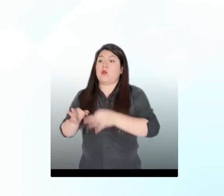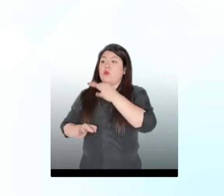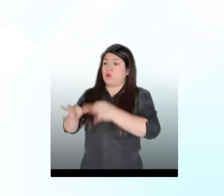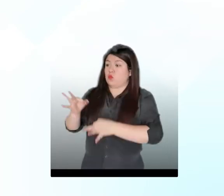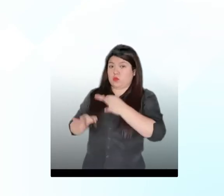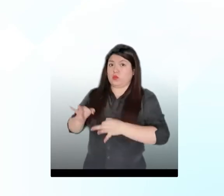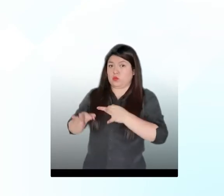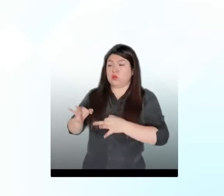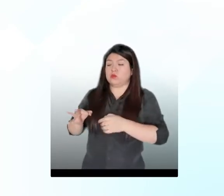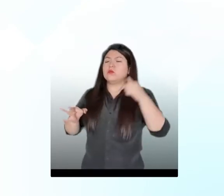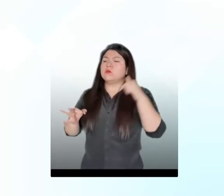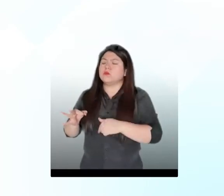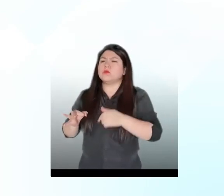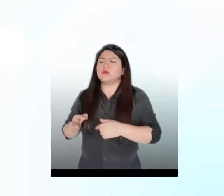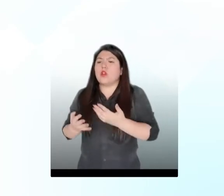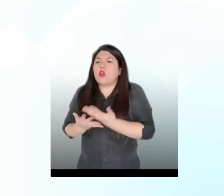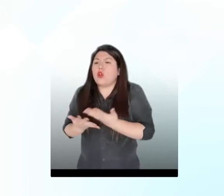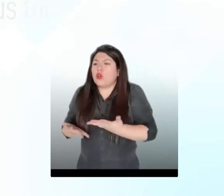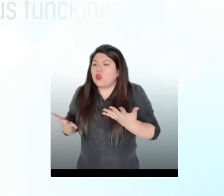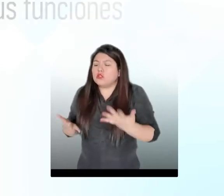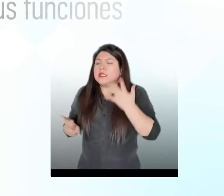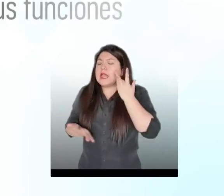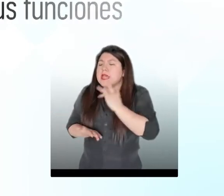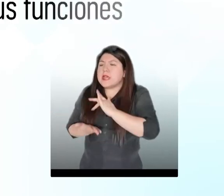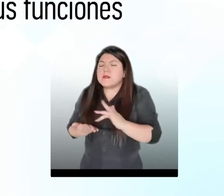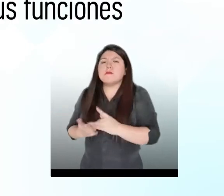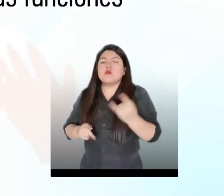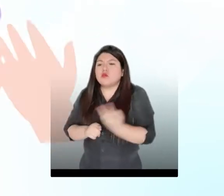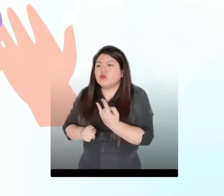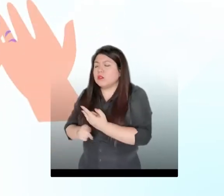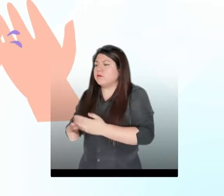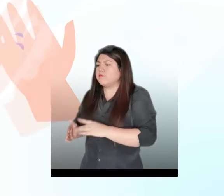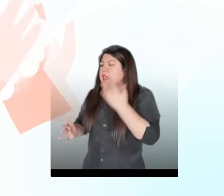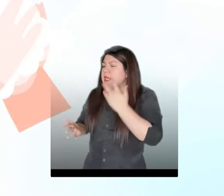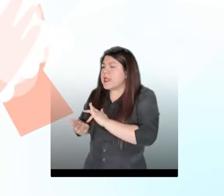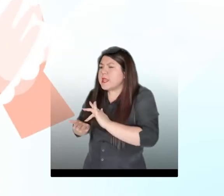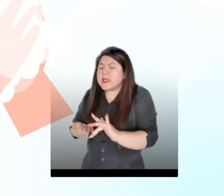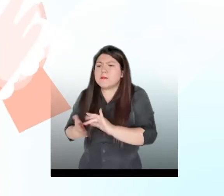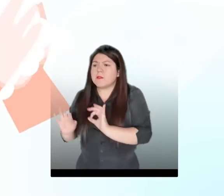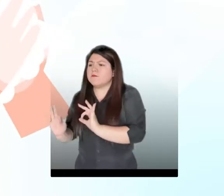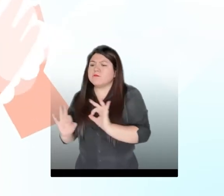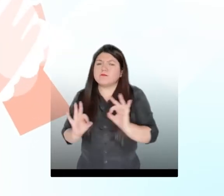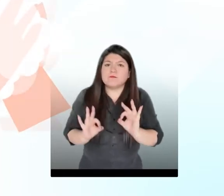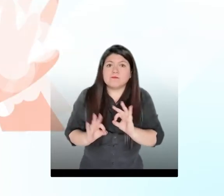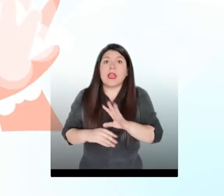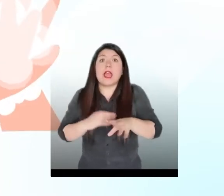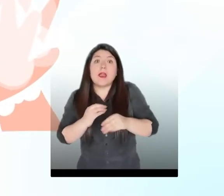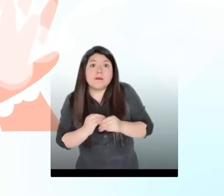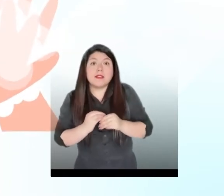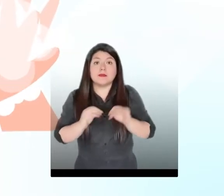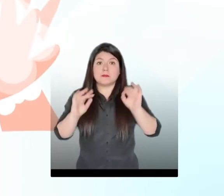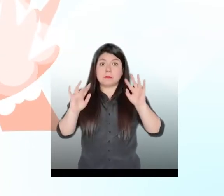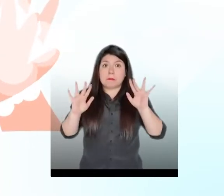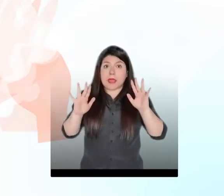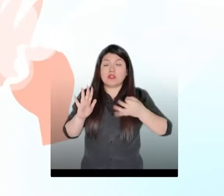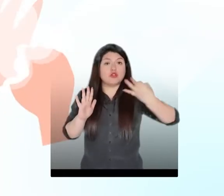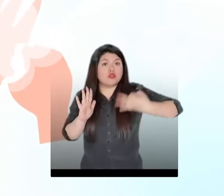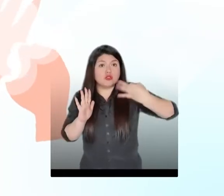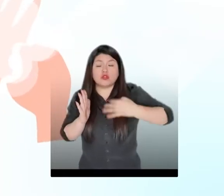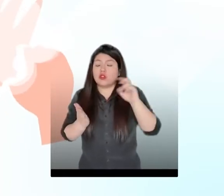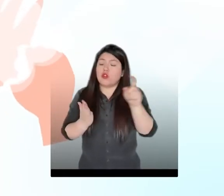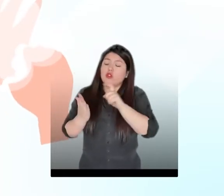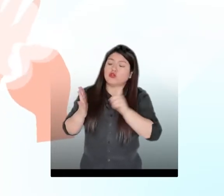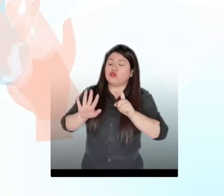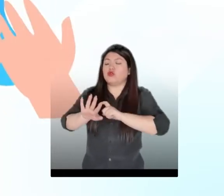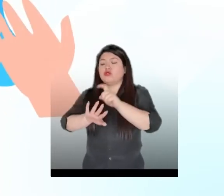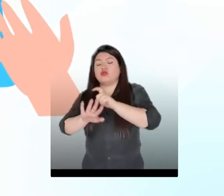comiencen las votaciones, los jurados, durante el desarrollo de sus funciones, desinfectarán permanentemente sus manos y los elementos de